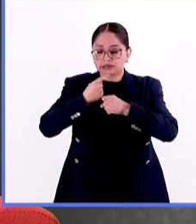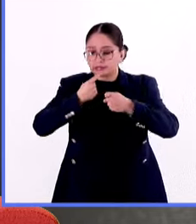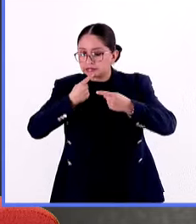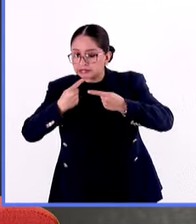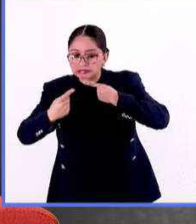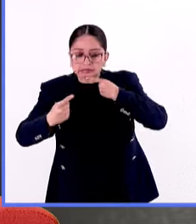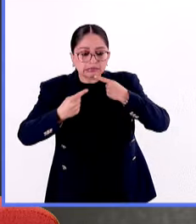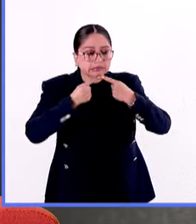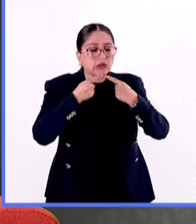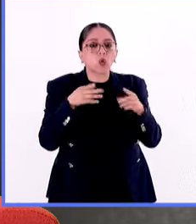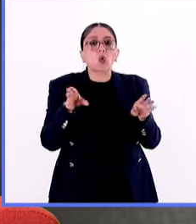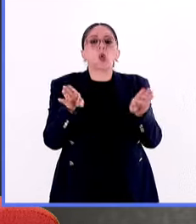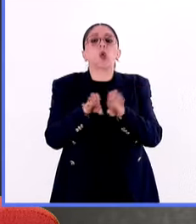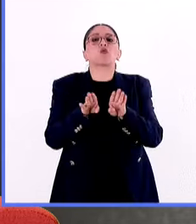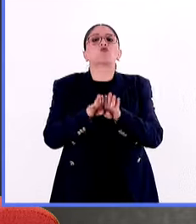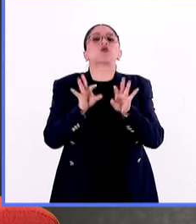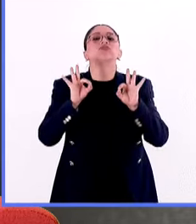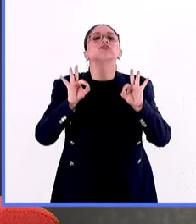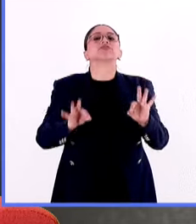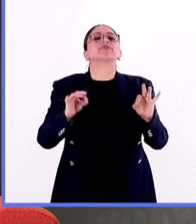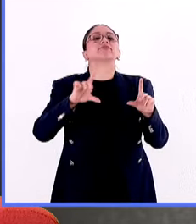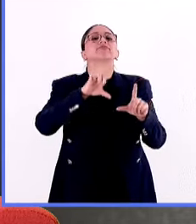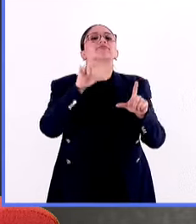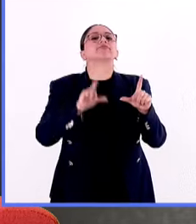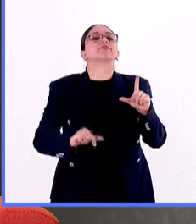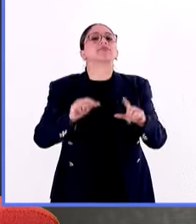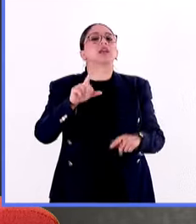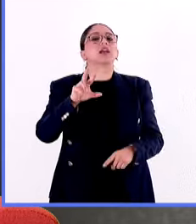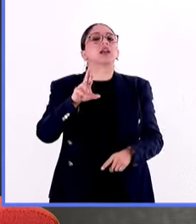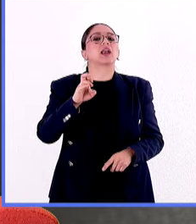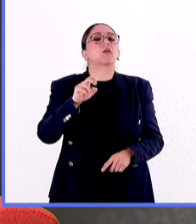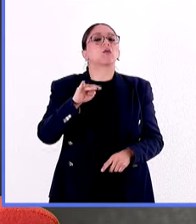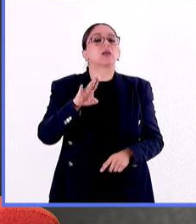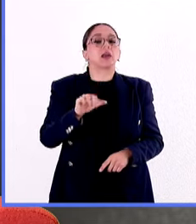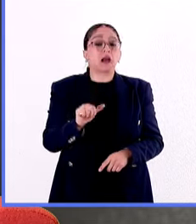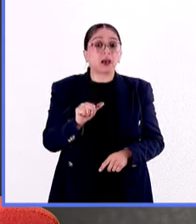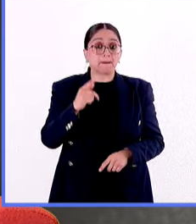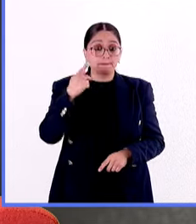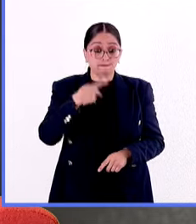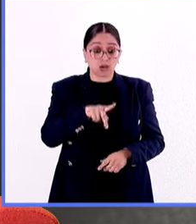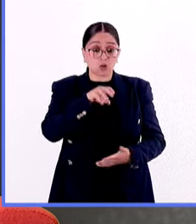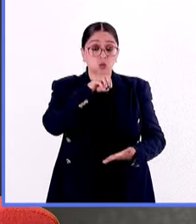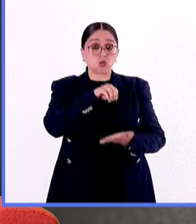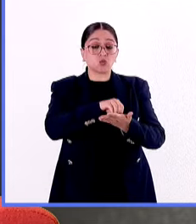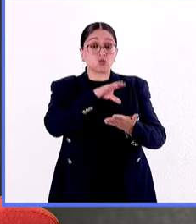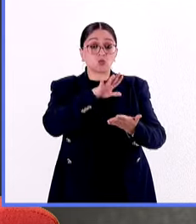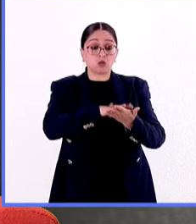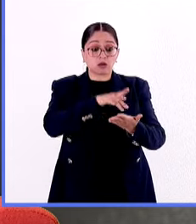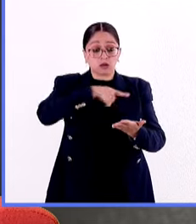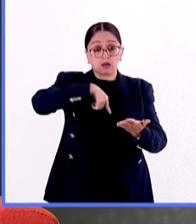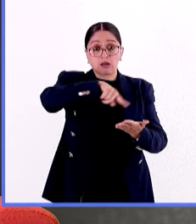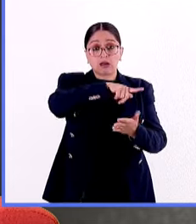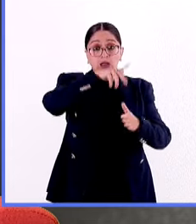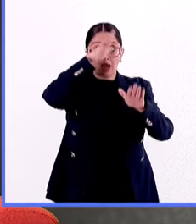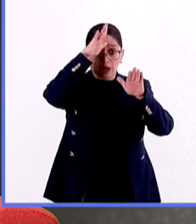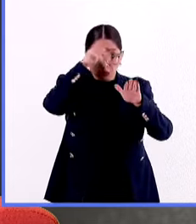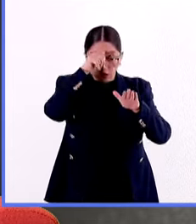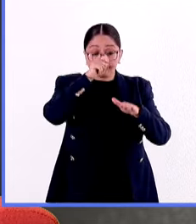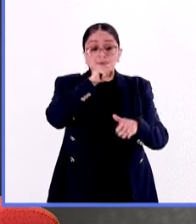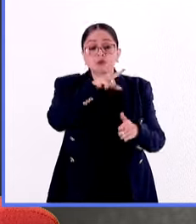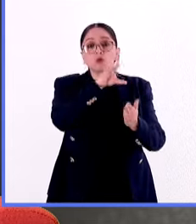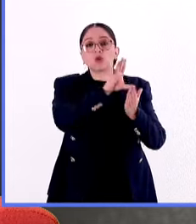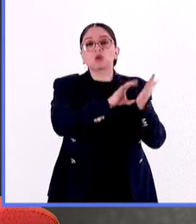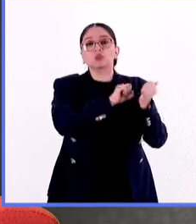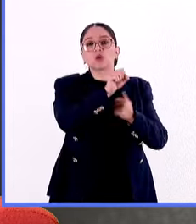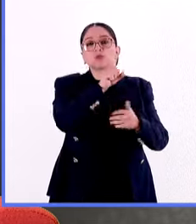república y para mencionar dos principios que se establecieron en el acta y que se consolidaron en la constitución del 24, pues